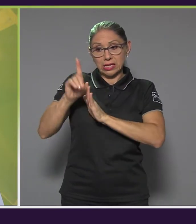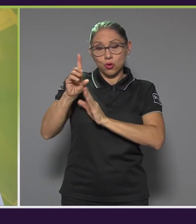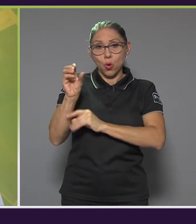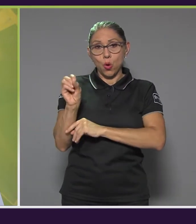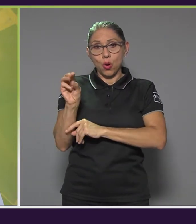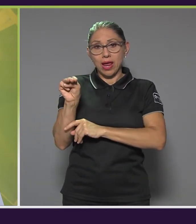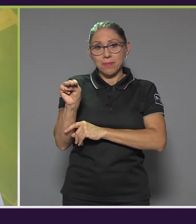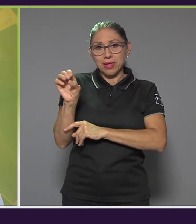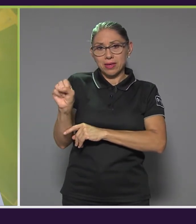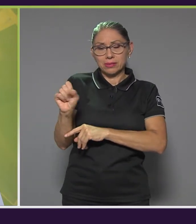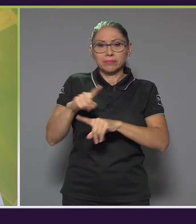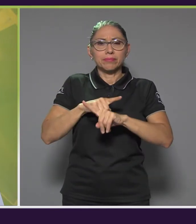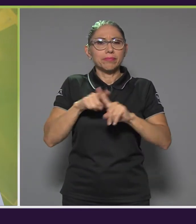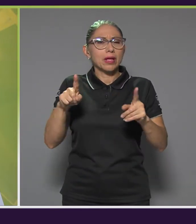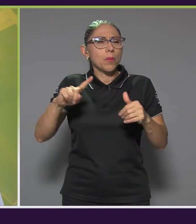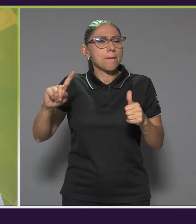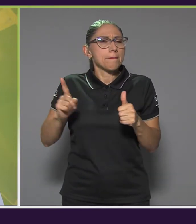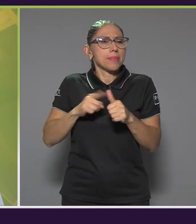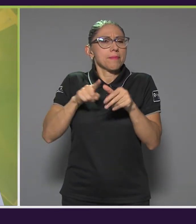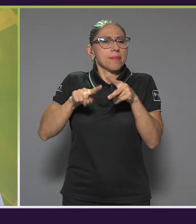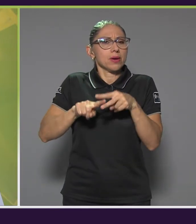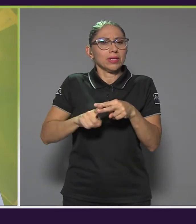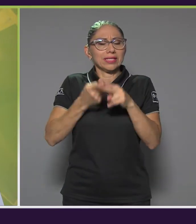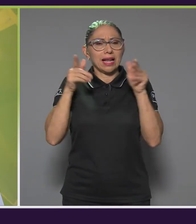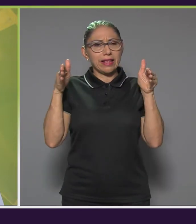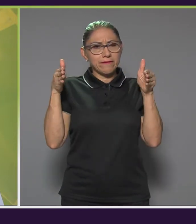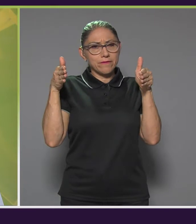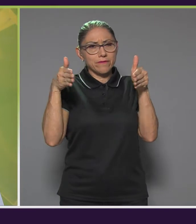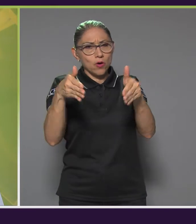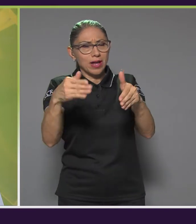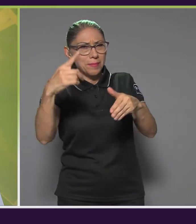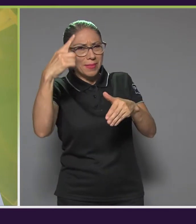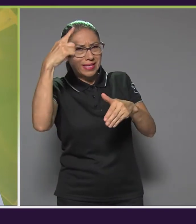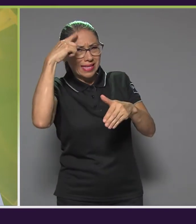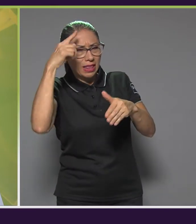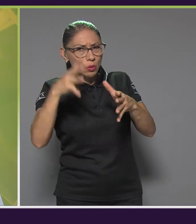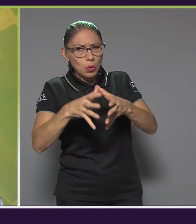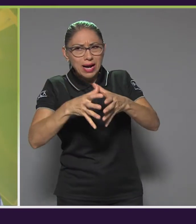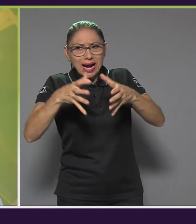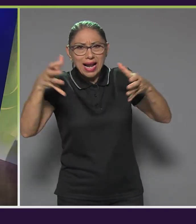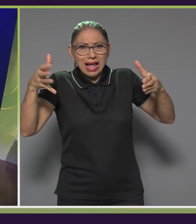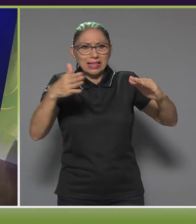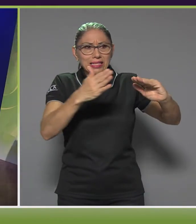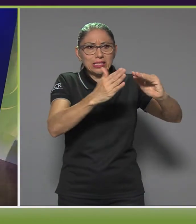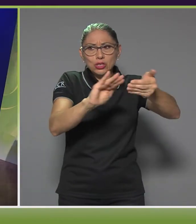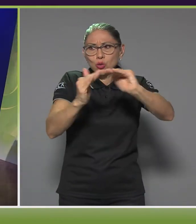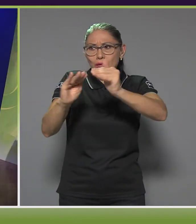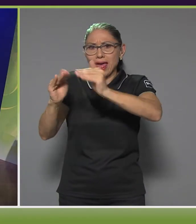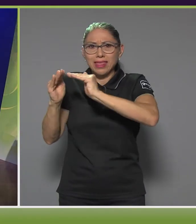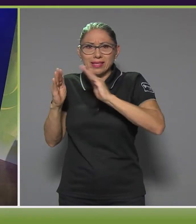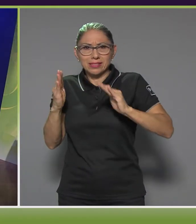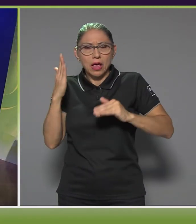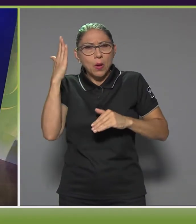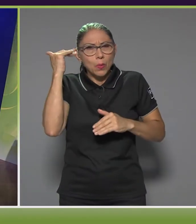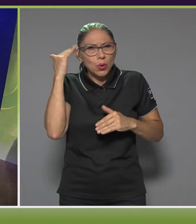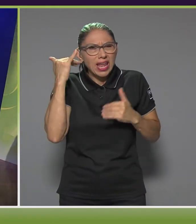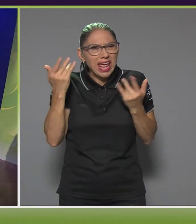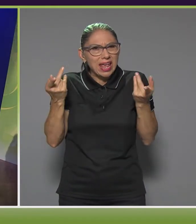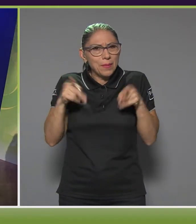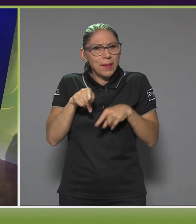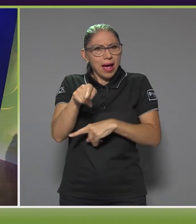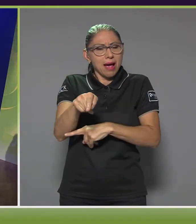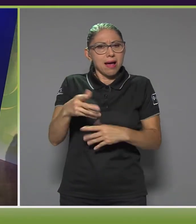inicial pensado más en zonas urbanas, ¿verdad? En grandes ciudades, en grandes urbes. ¿Por qué se dio de esta forma?